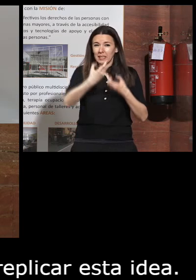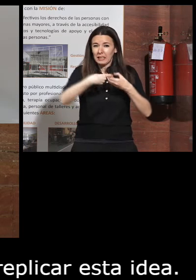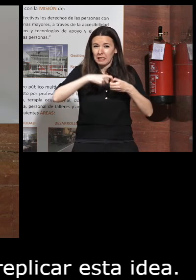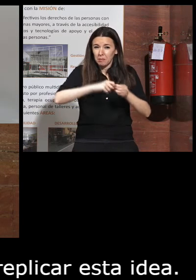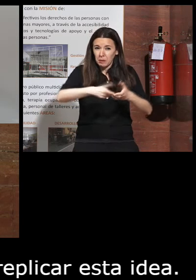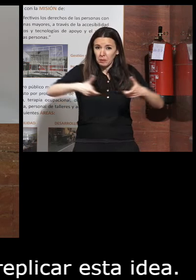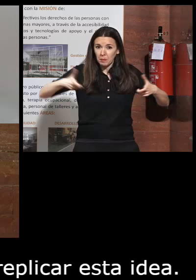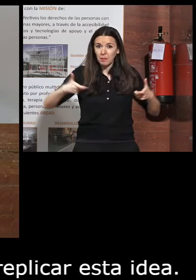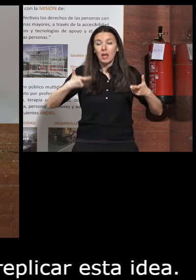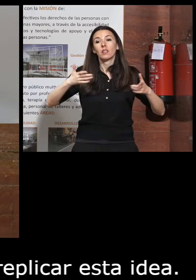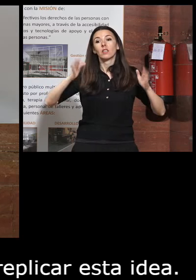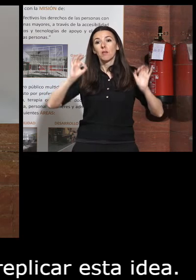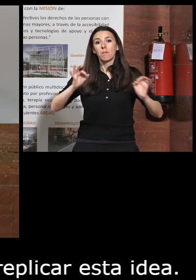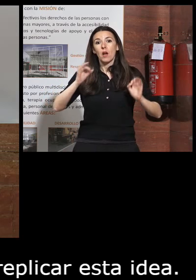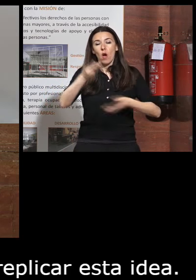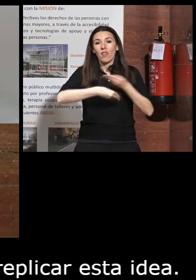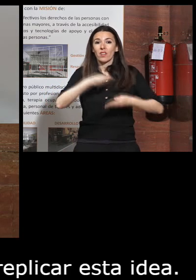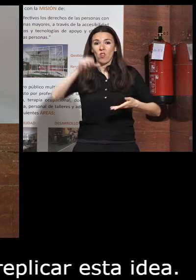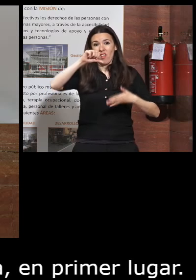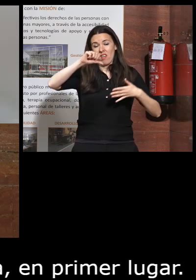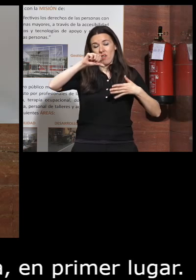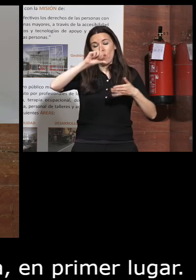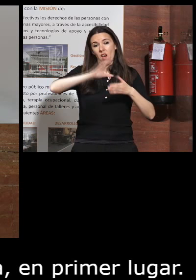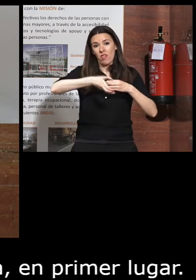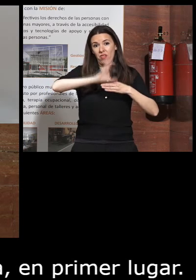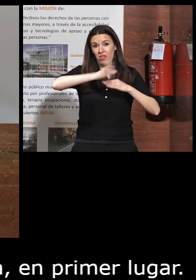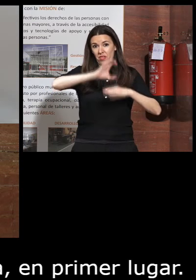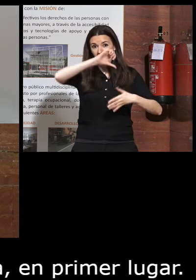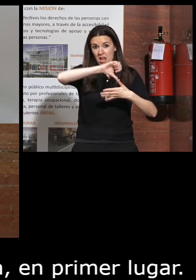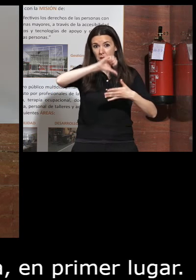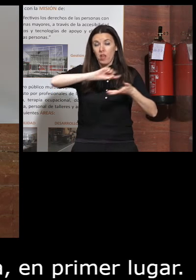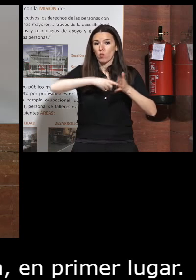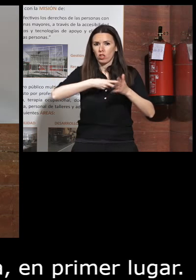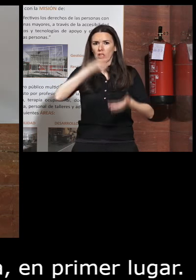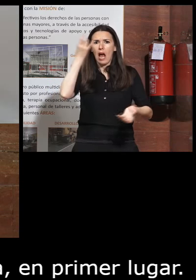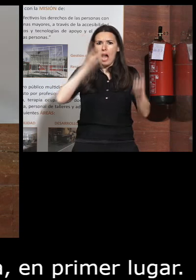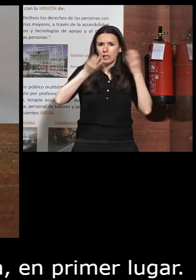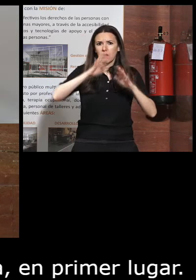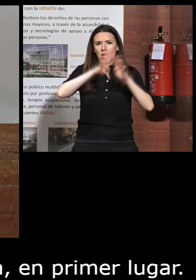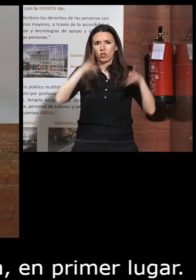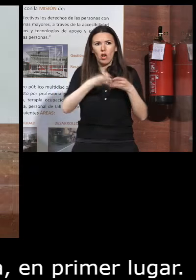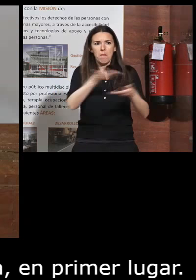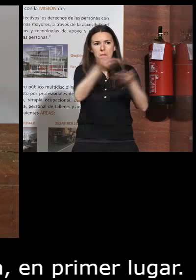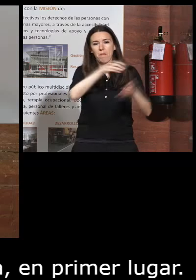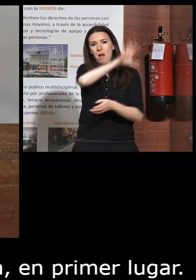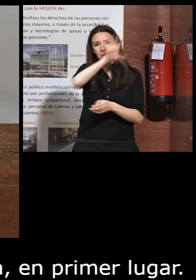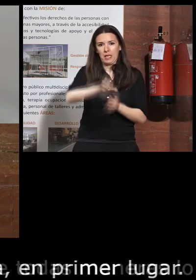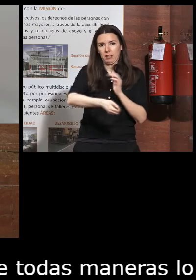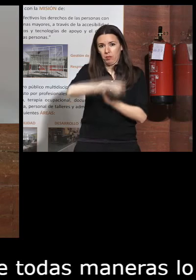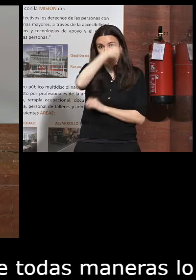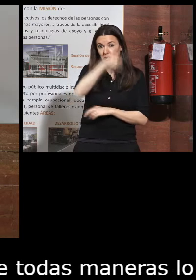todas maneras lo que está haciendo el CEAPAT de Buenos Aires es también actividad online para más países de la región